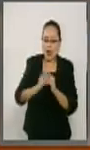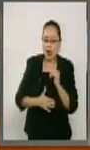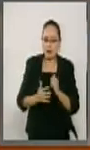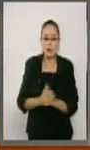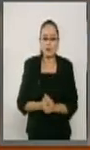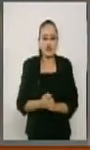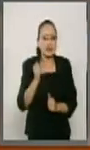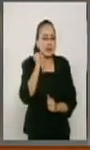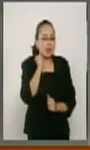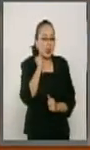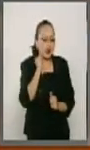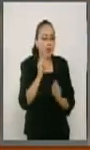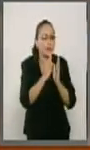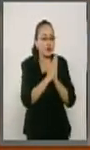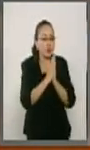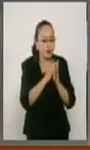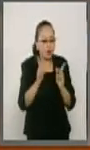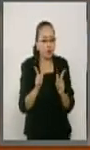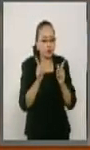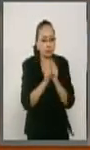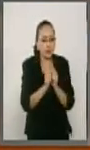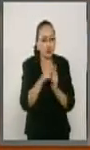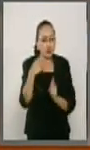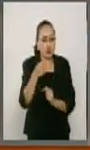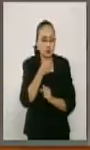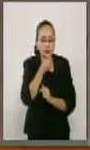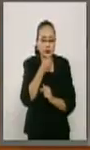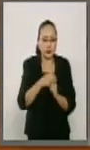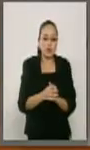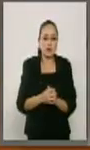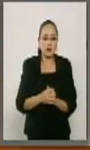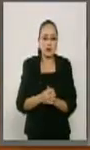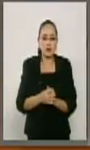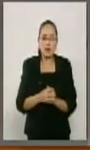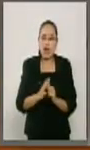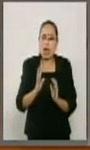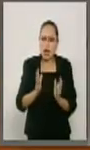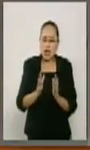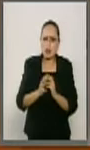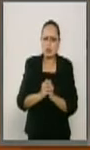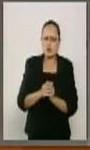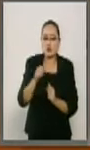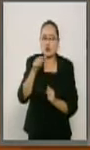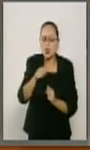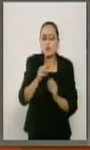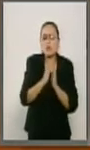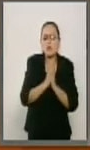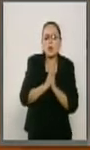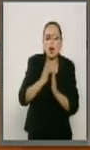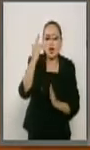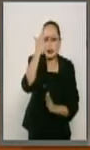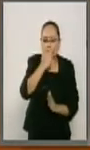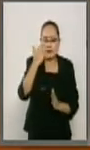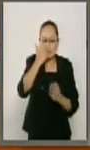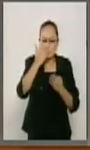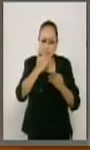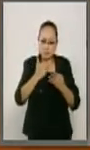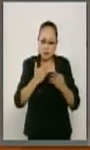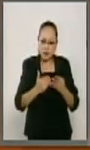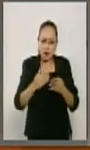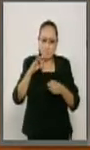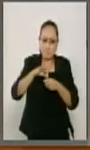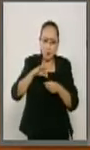Senadora Taglia, por favor, concluya su intervención. Estoy por terminarlo, pero también pido que revise los puntos, los votos